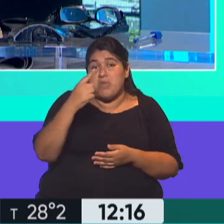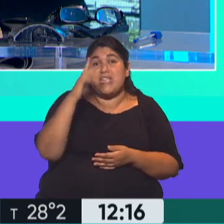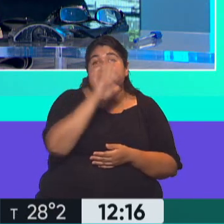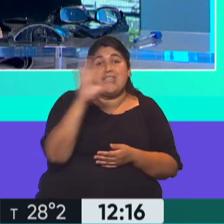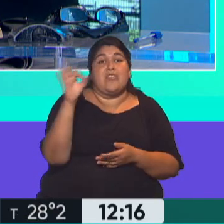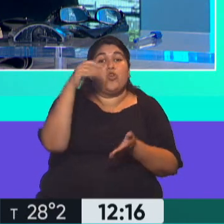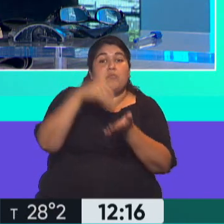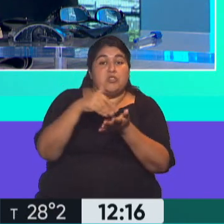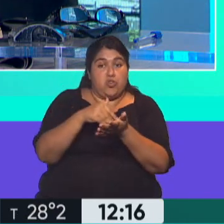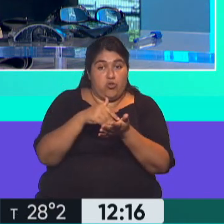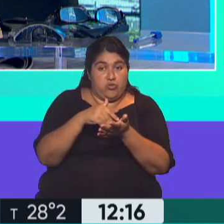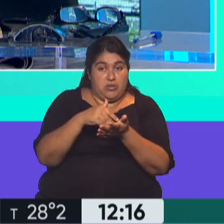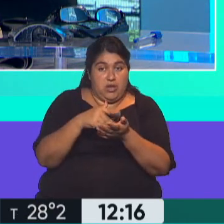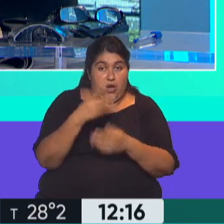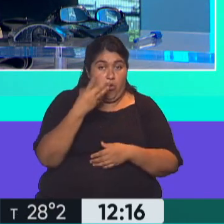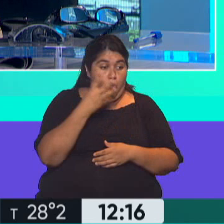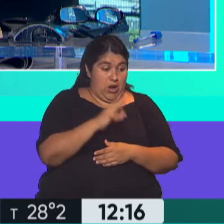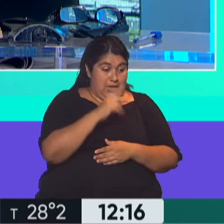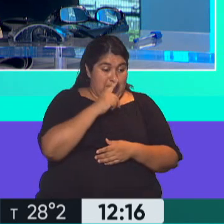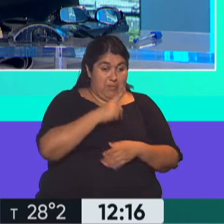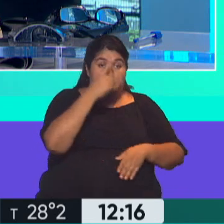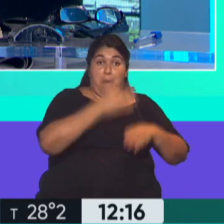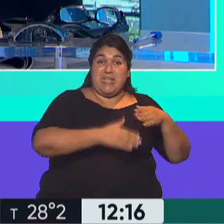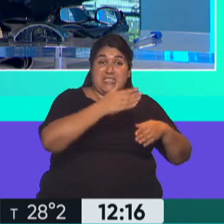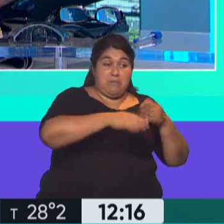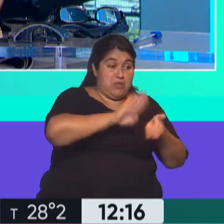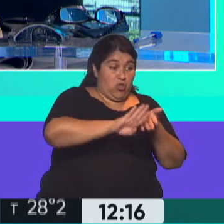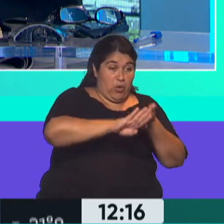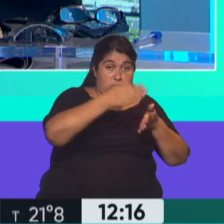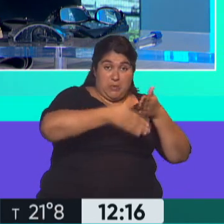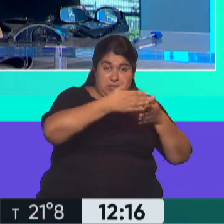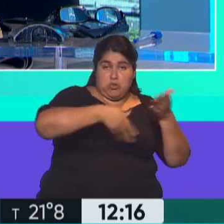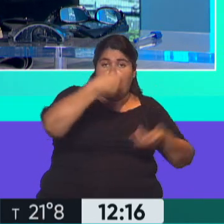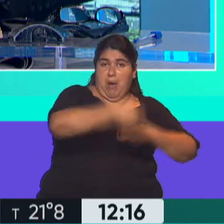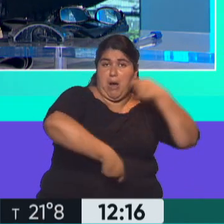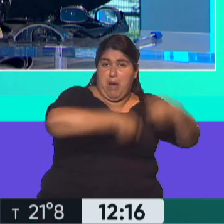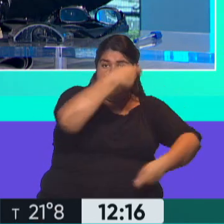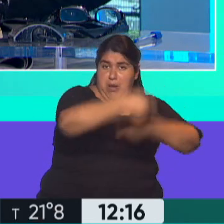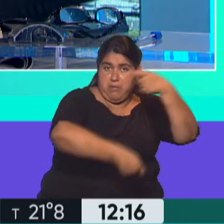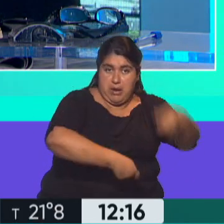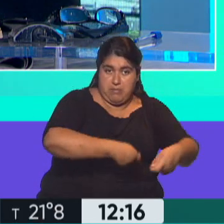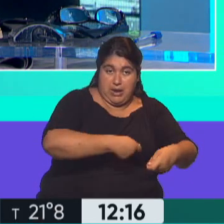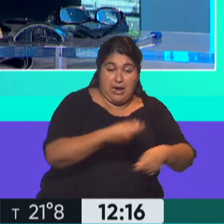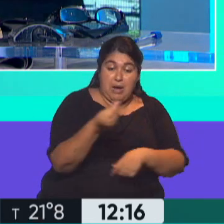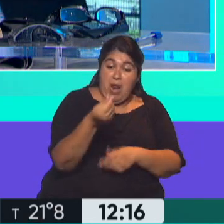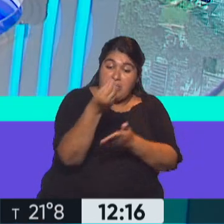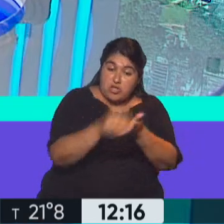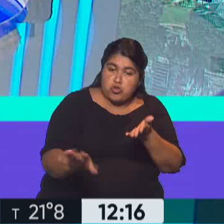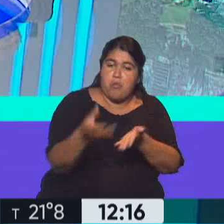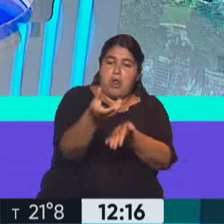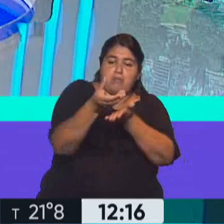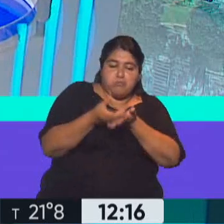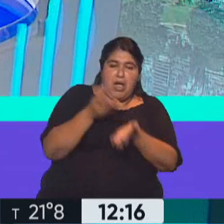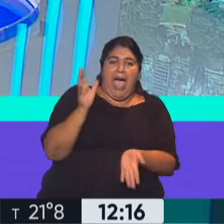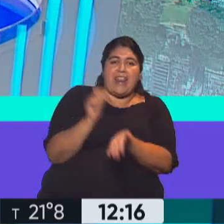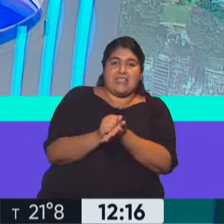40.000, pagar todos los vencimientos pendientes. Y 4.500 sería un refuerzo de reservas. Bien, que irían directamente a